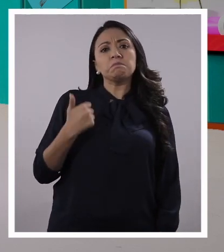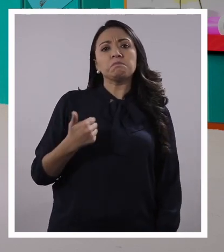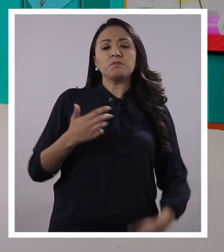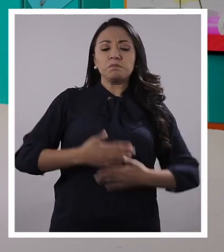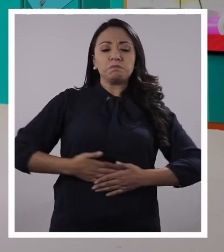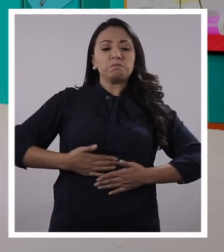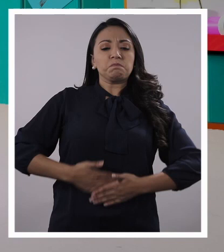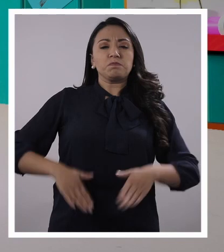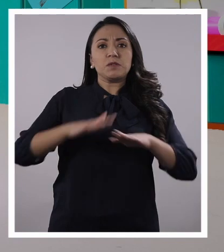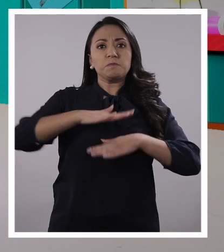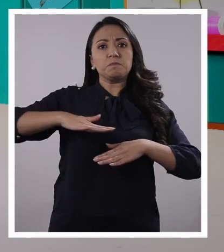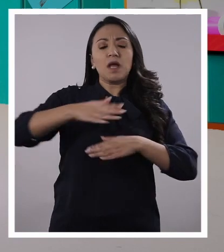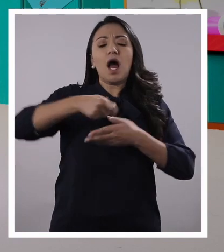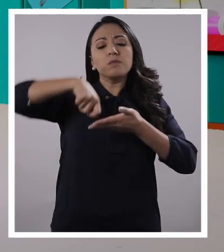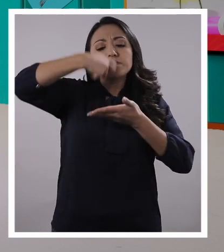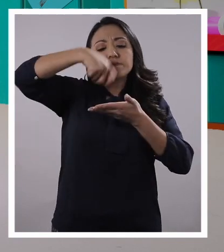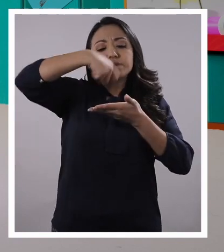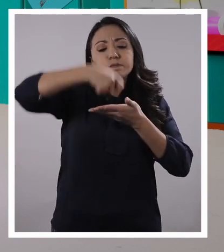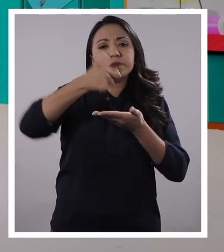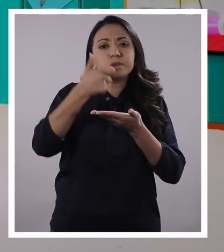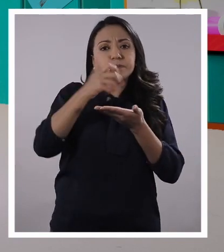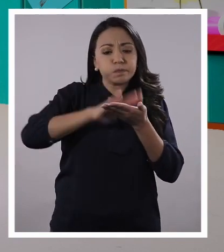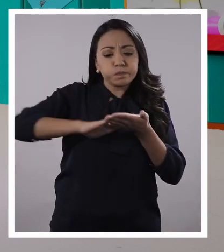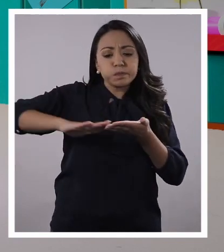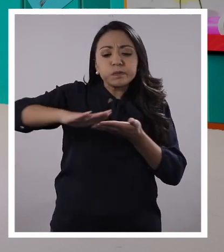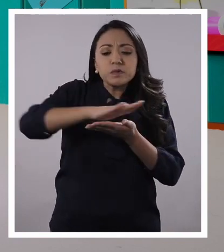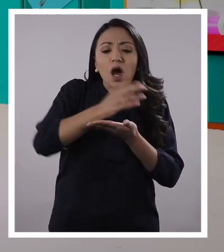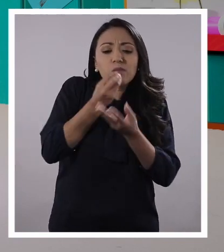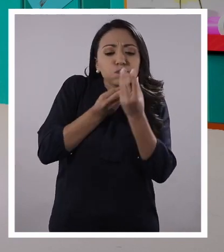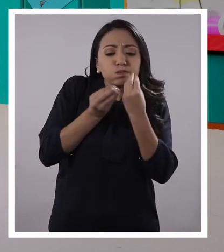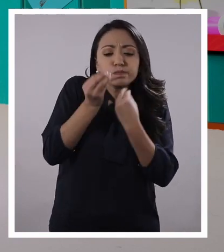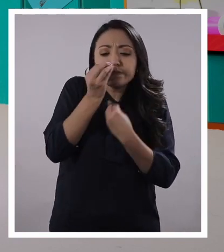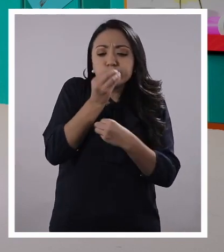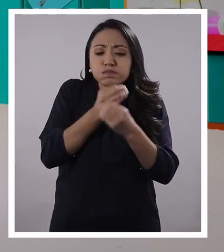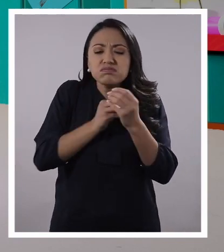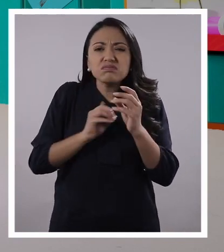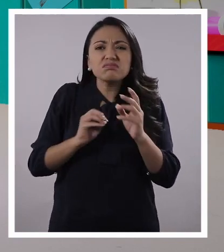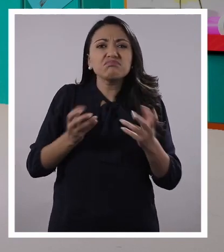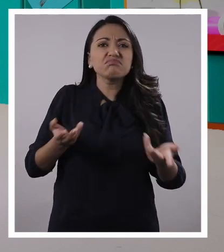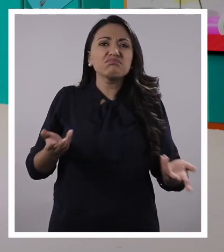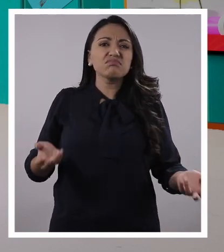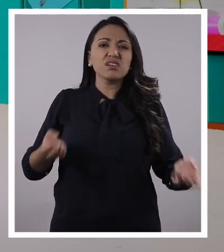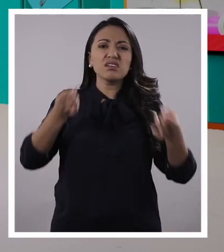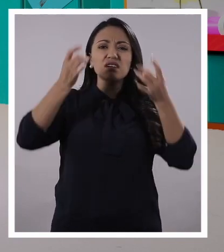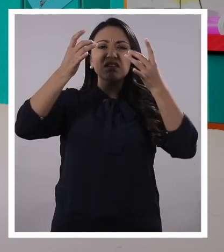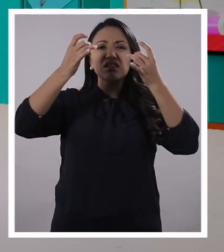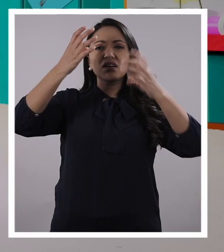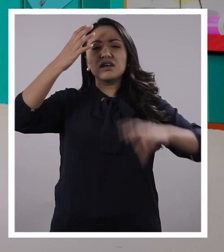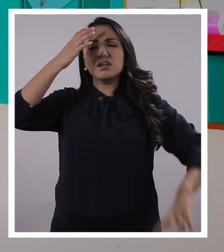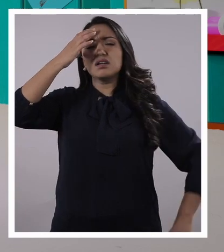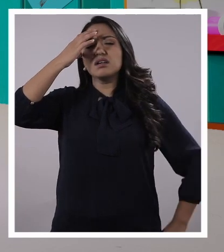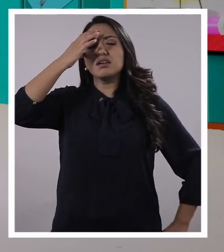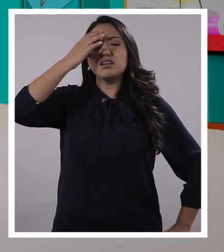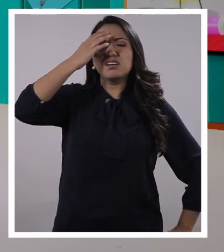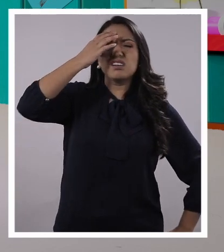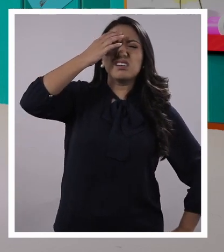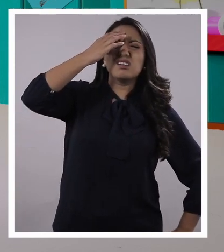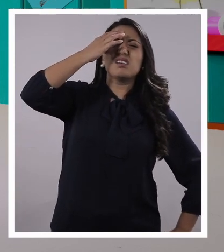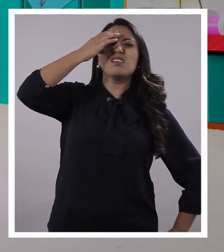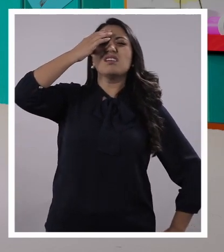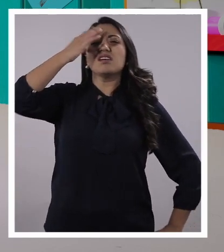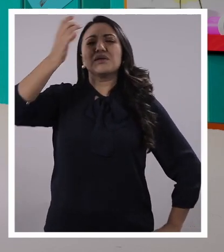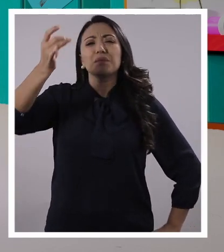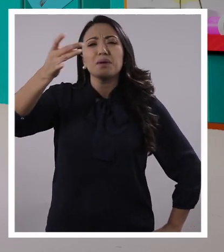plato esté muy nutritivo, que tenga toda la pirámide alimenticia. Y no entiendo por qué me siento así. Me duele mucho la